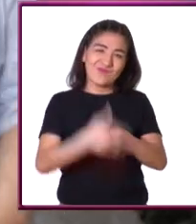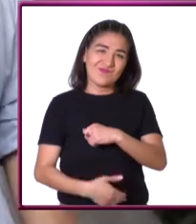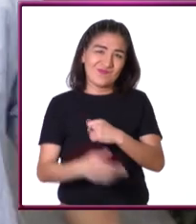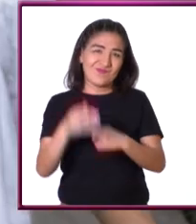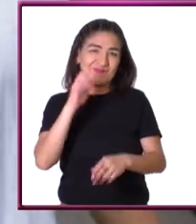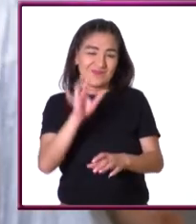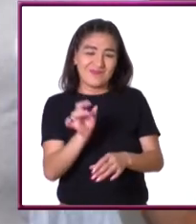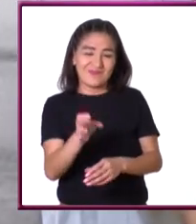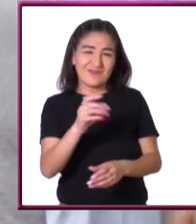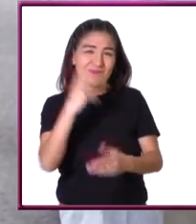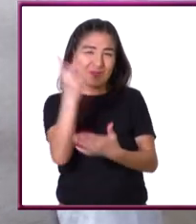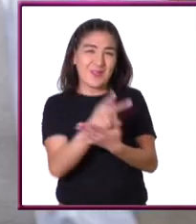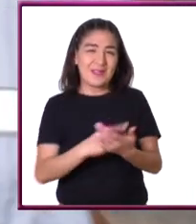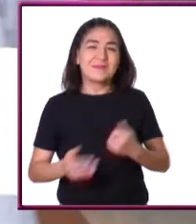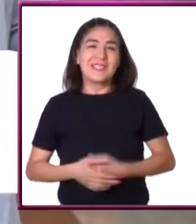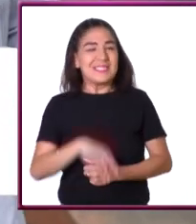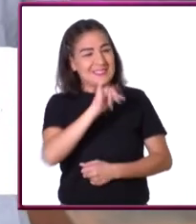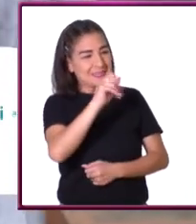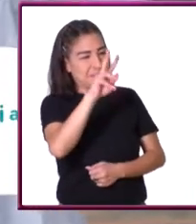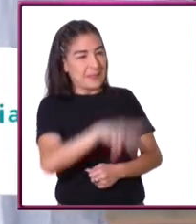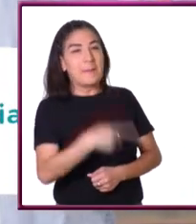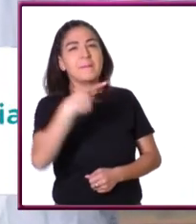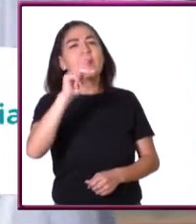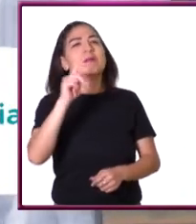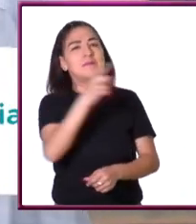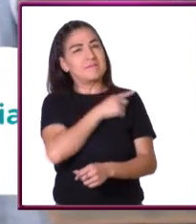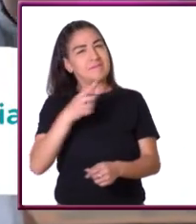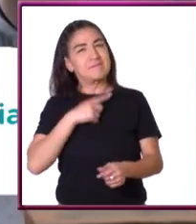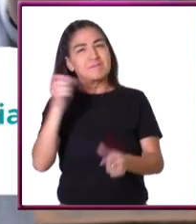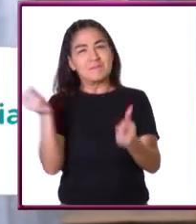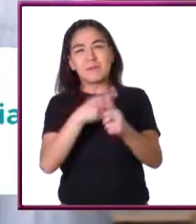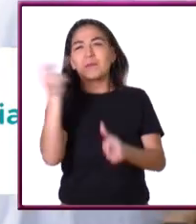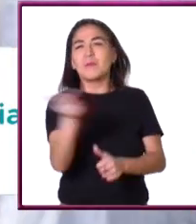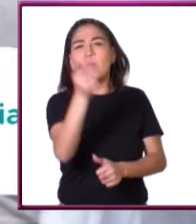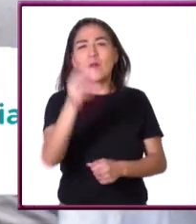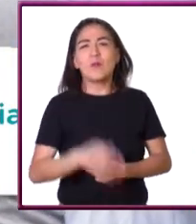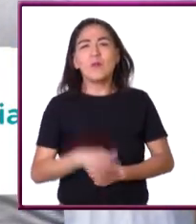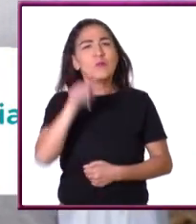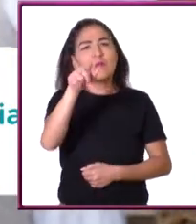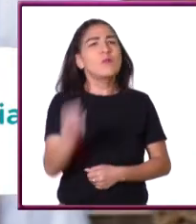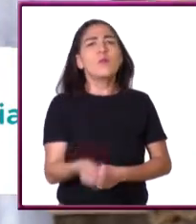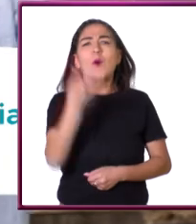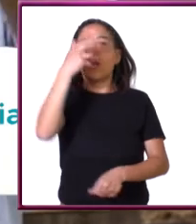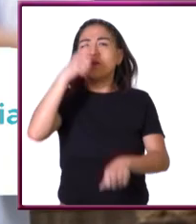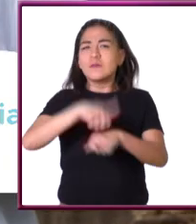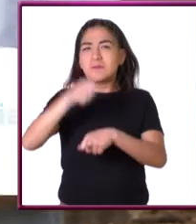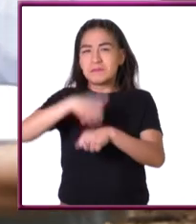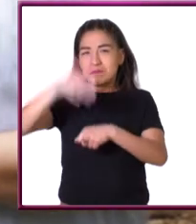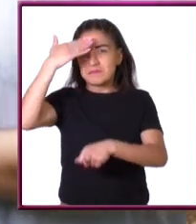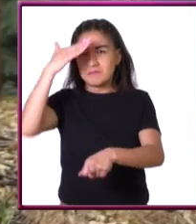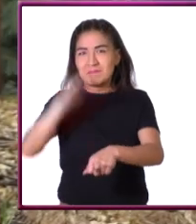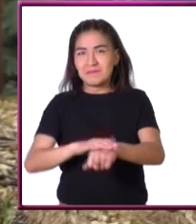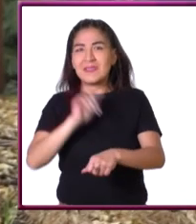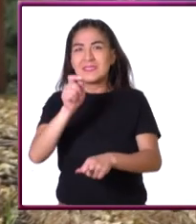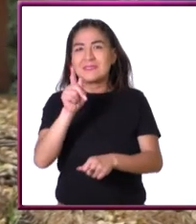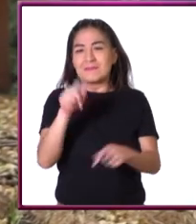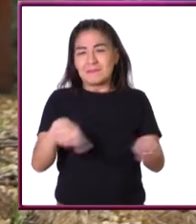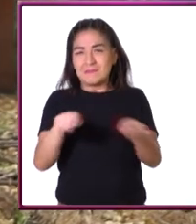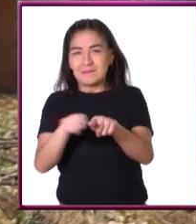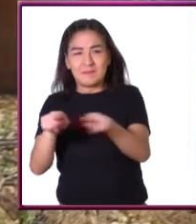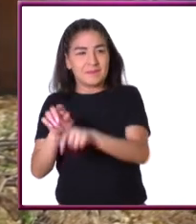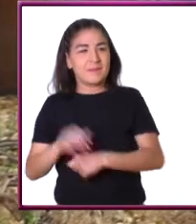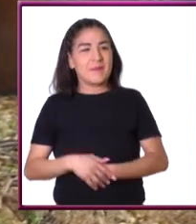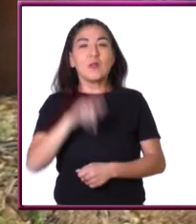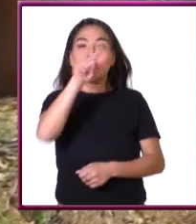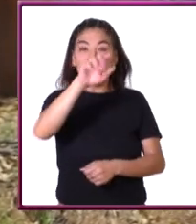terminando el tiempo? es verdad pero no podemos irnos sin antes preguntarte ¿cuántos números primos sabes de memoria? recuerda darle